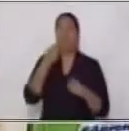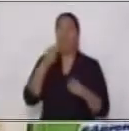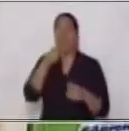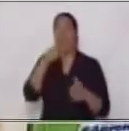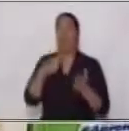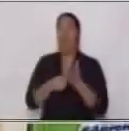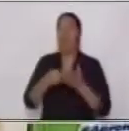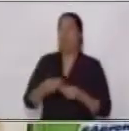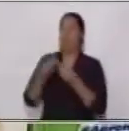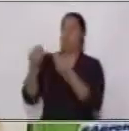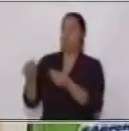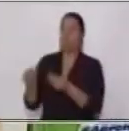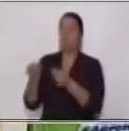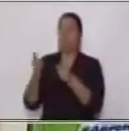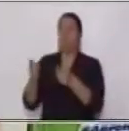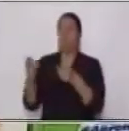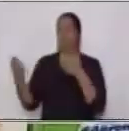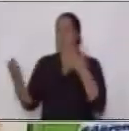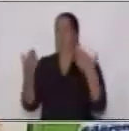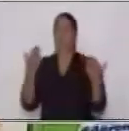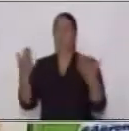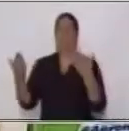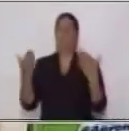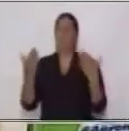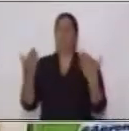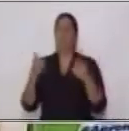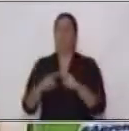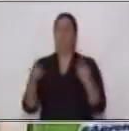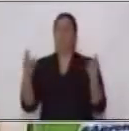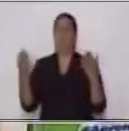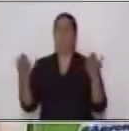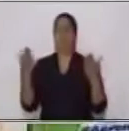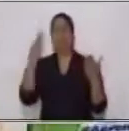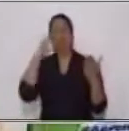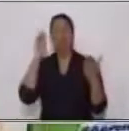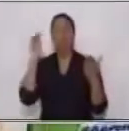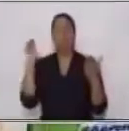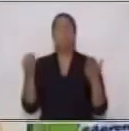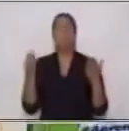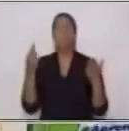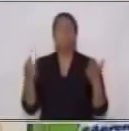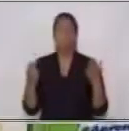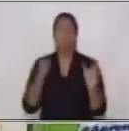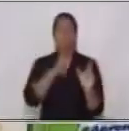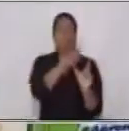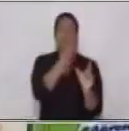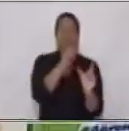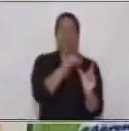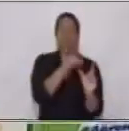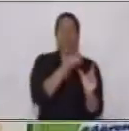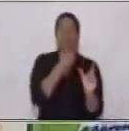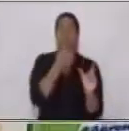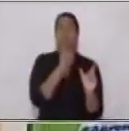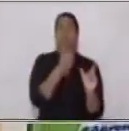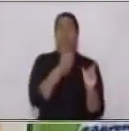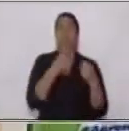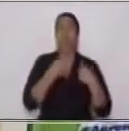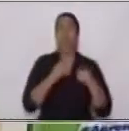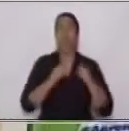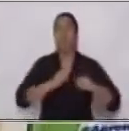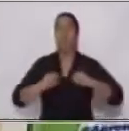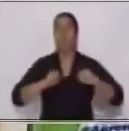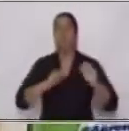cambian porque en el sujeto no se encuentra quien realiza la acción sino está como complemento